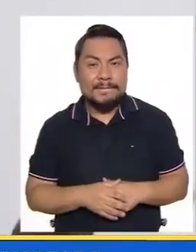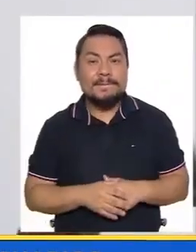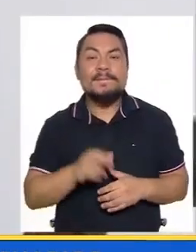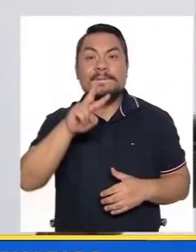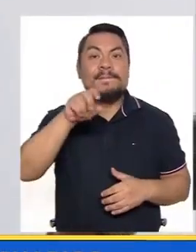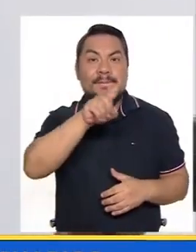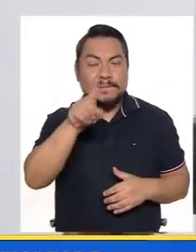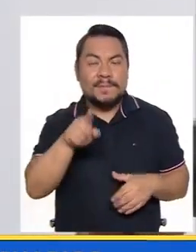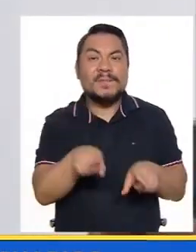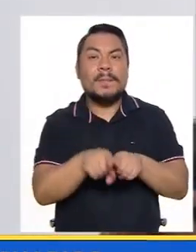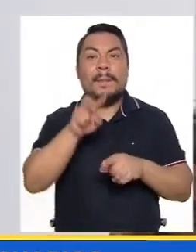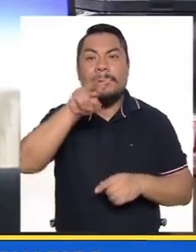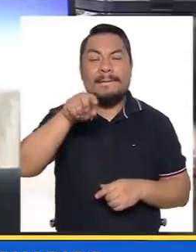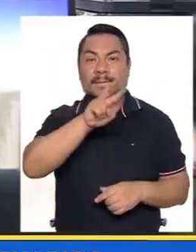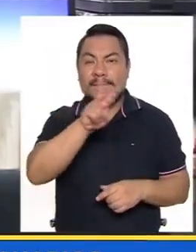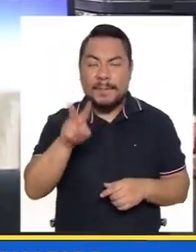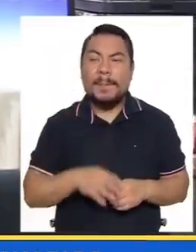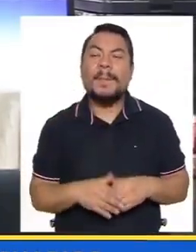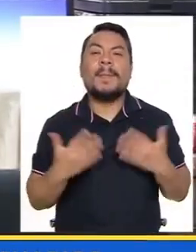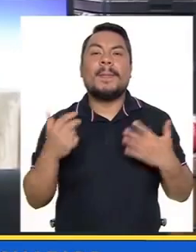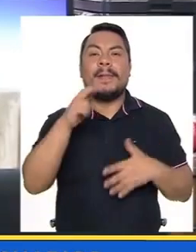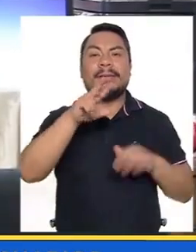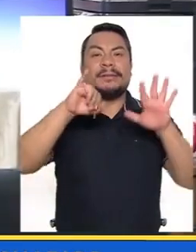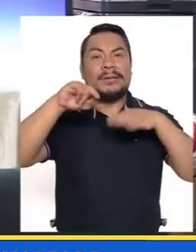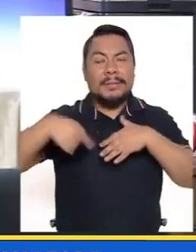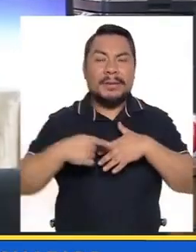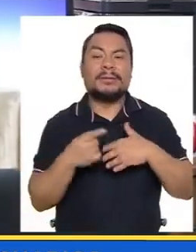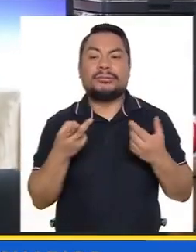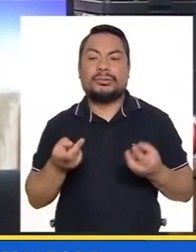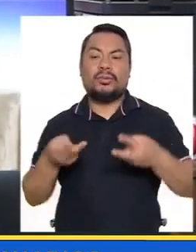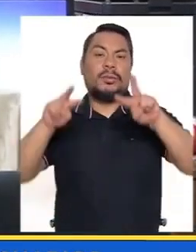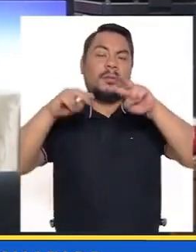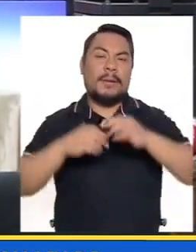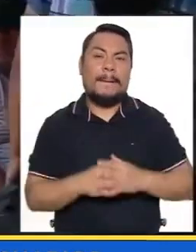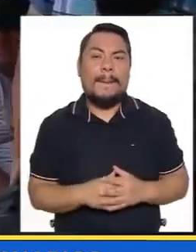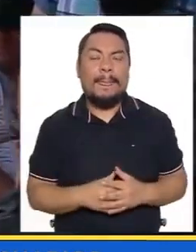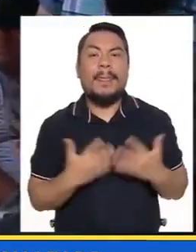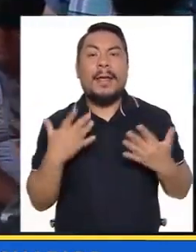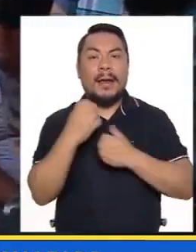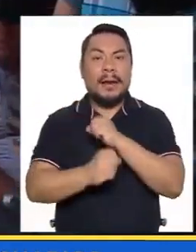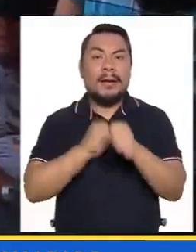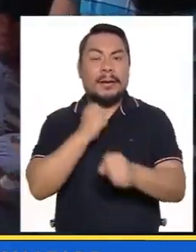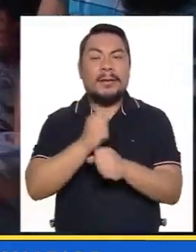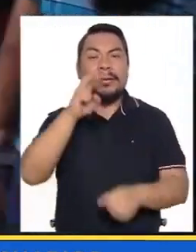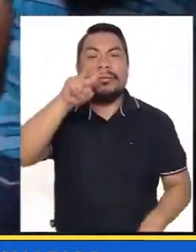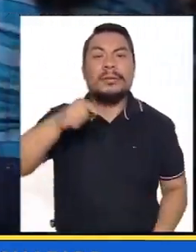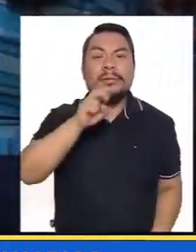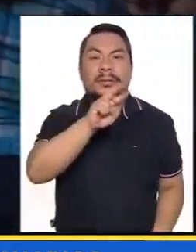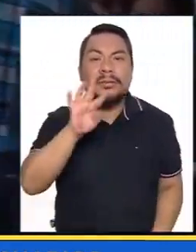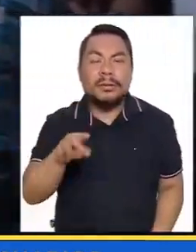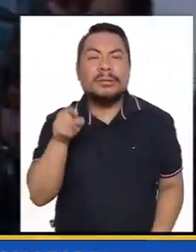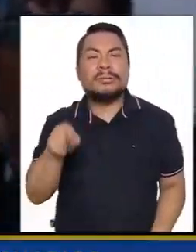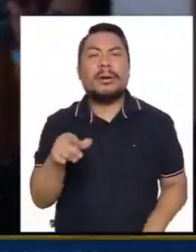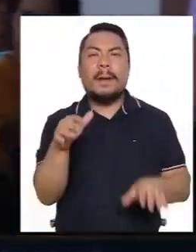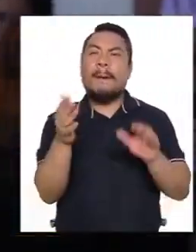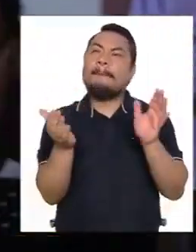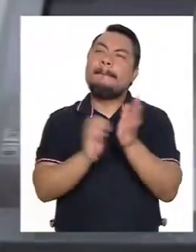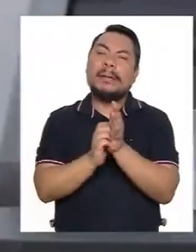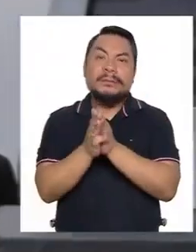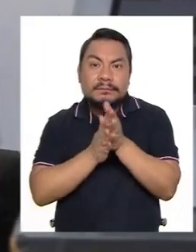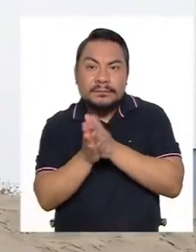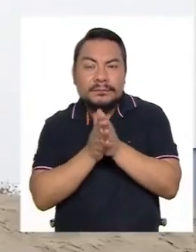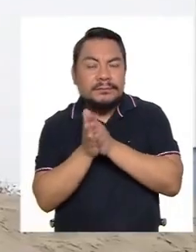2021 y en el 2022, 36.000, o sea, duplicó. Para el año 2024, somos un poco más